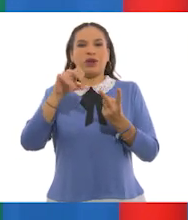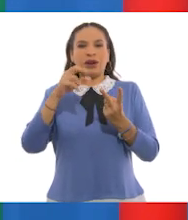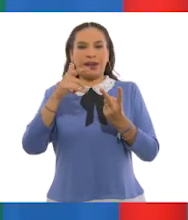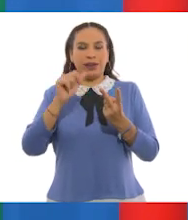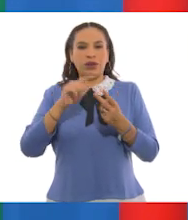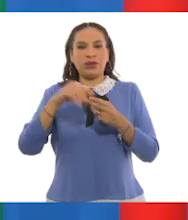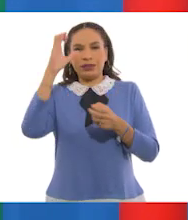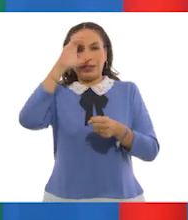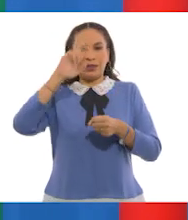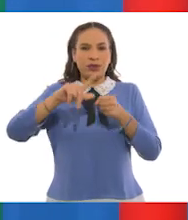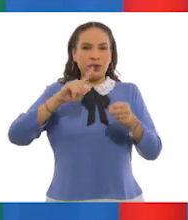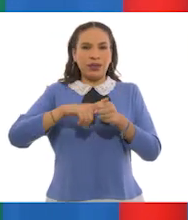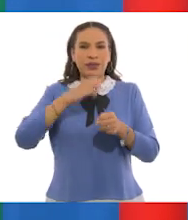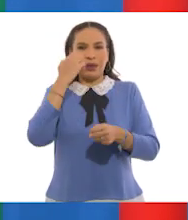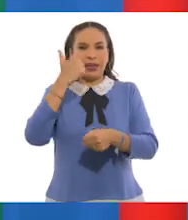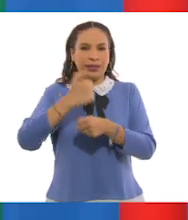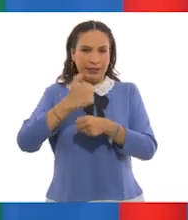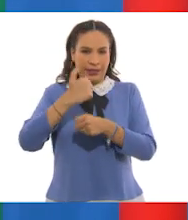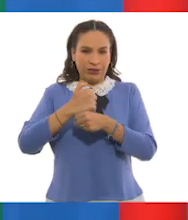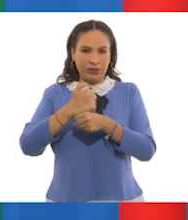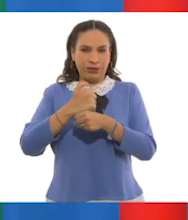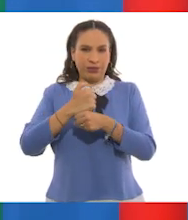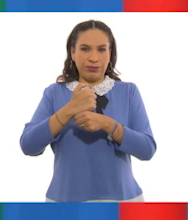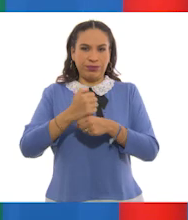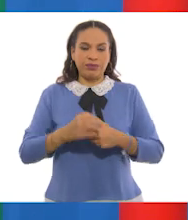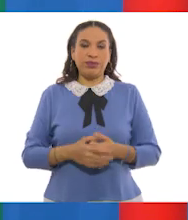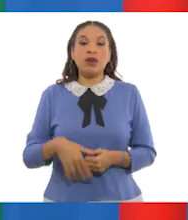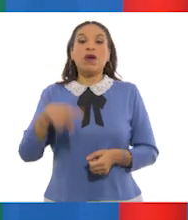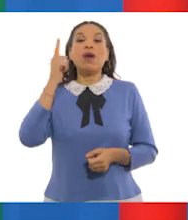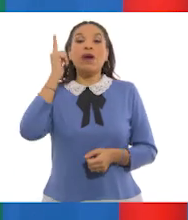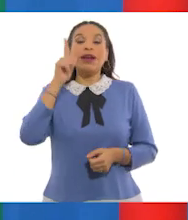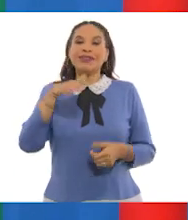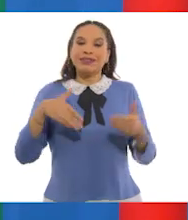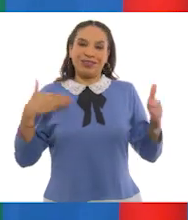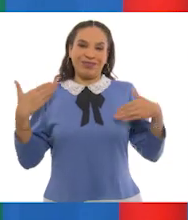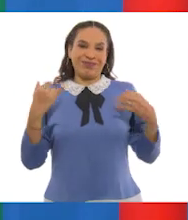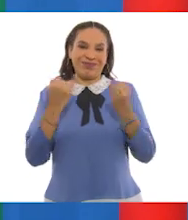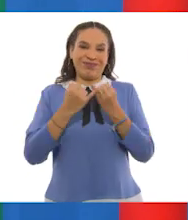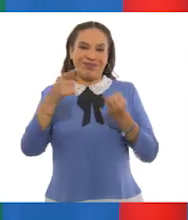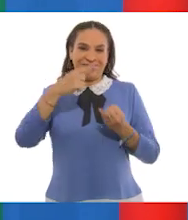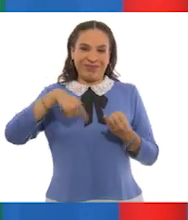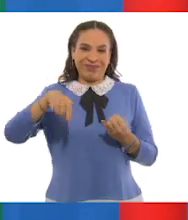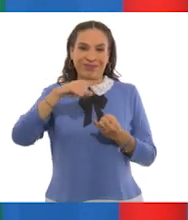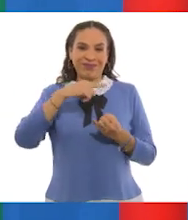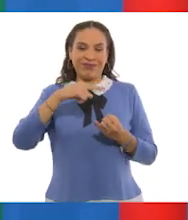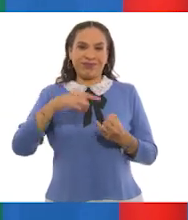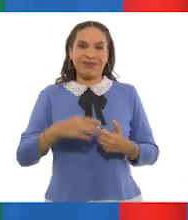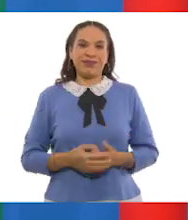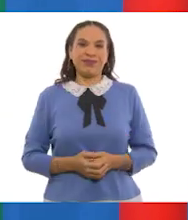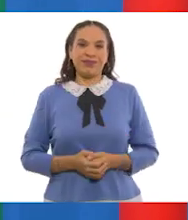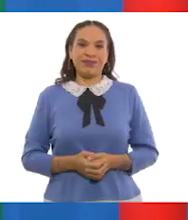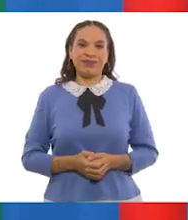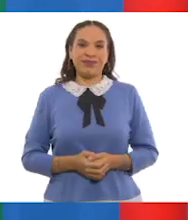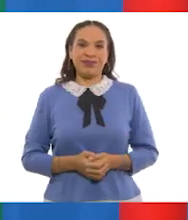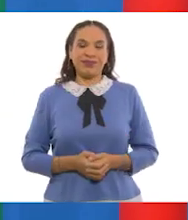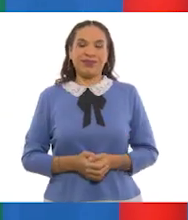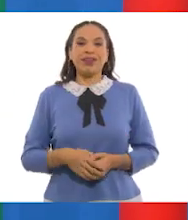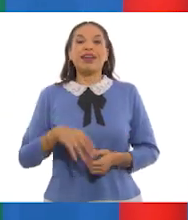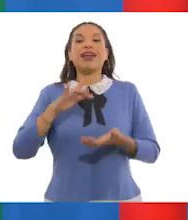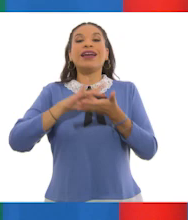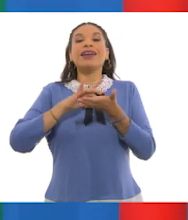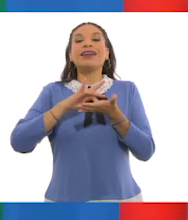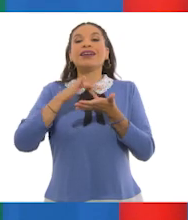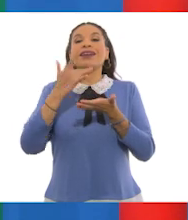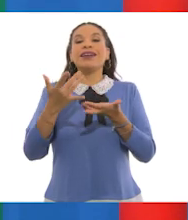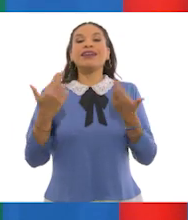de Ciencias Naturales de Sexto Grado. Espero que lo hayan disfrutado tanto como nosotros. Le damos las